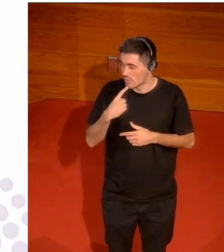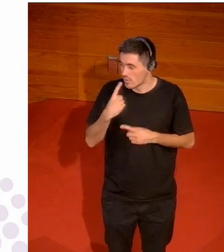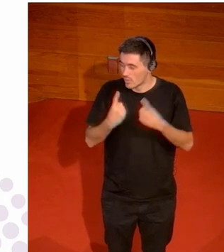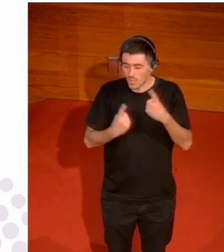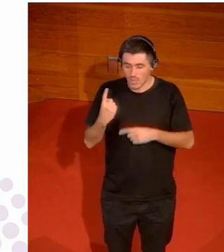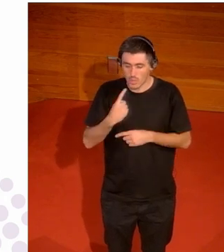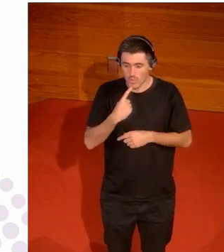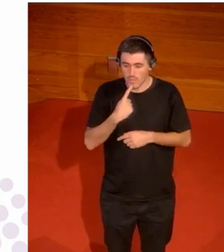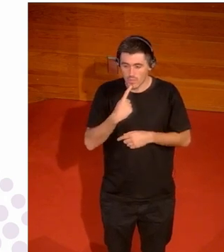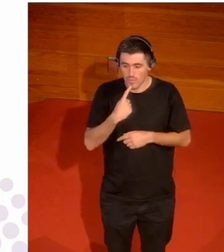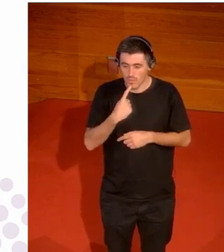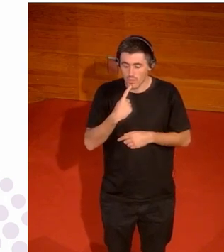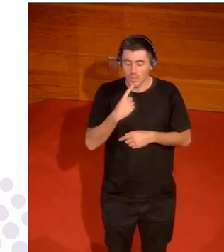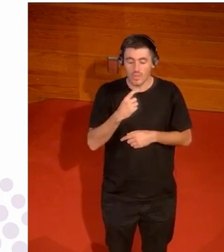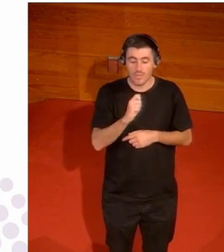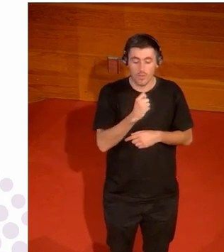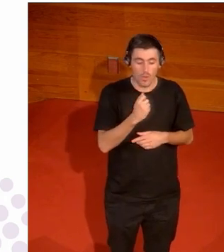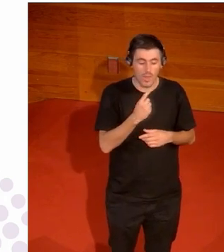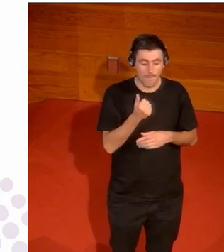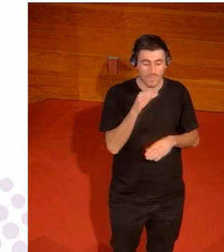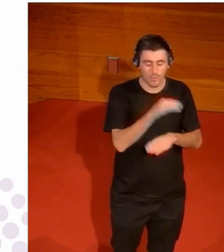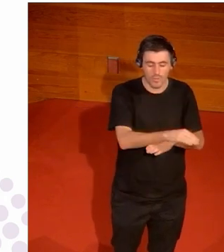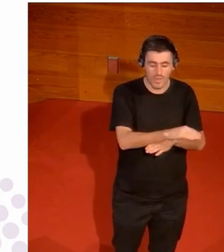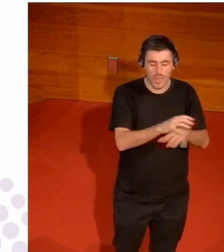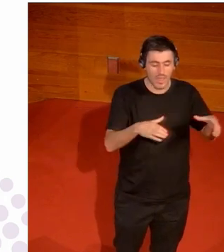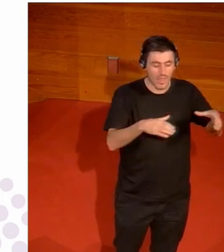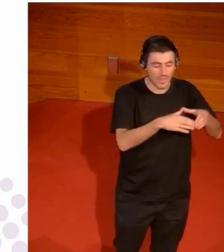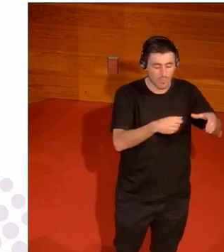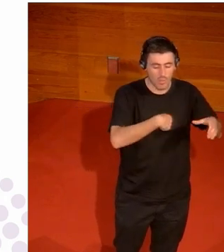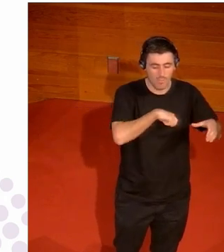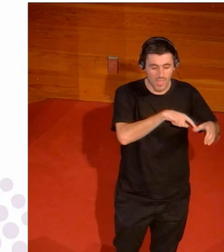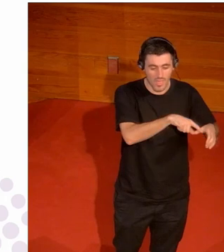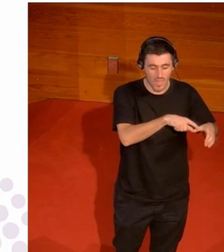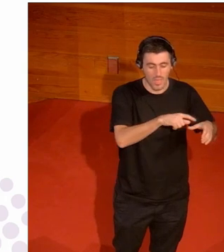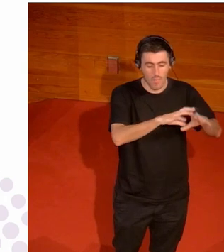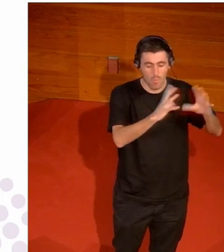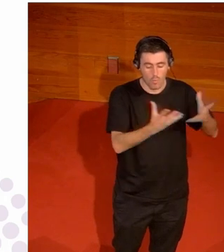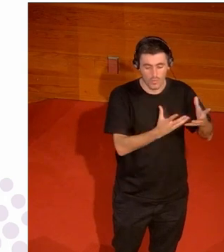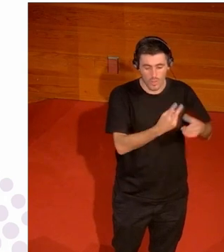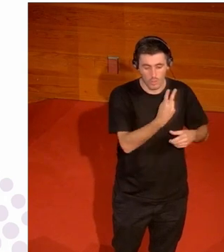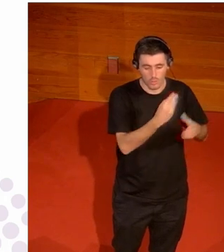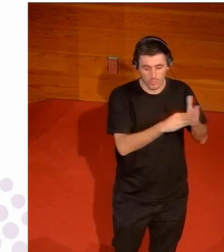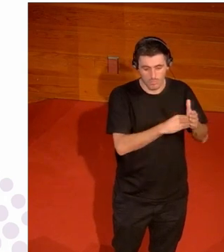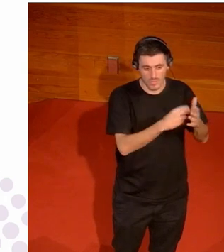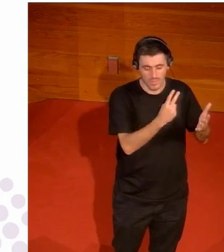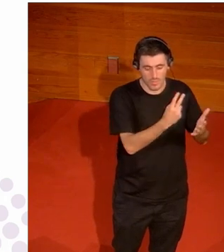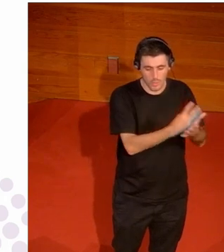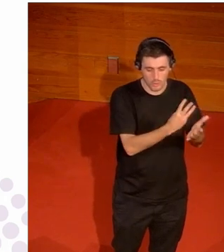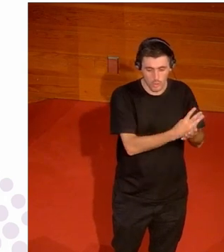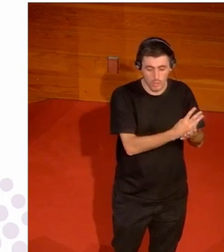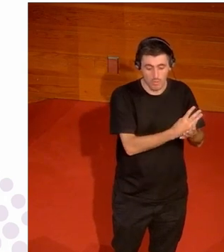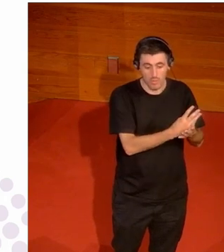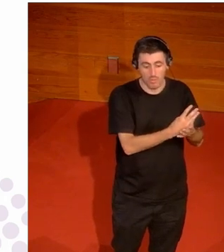consiguió la Eurocopa 2008 y el Mundial 2010 y que se les acabó el patrocinio entonces como no tengan nada que hacer pues vamos a patrocinar a